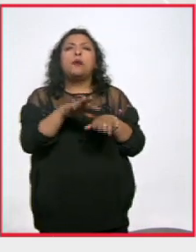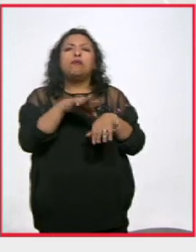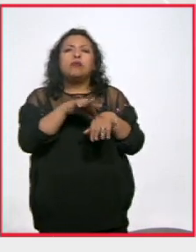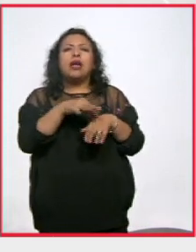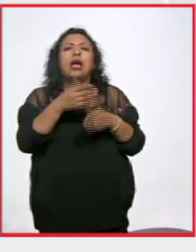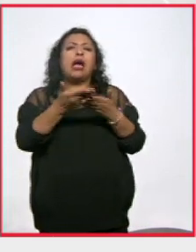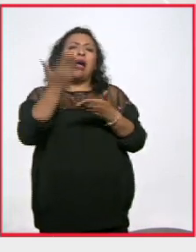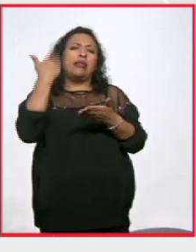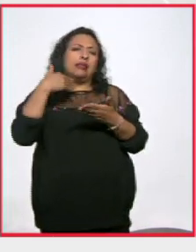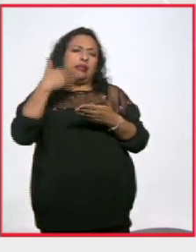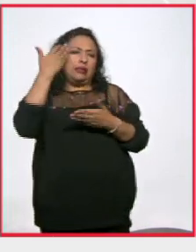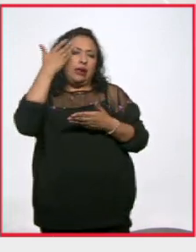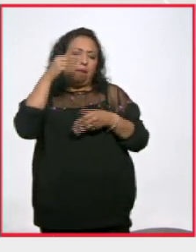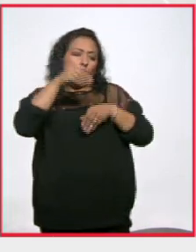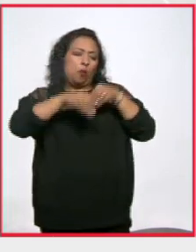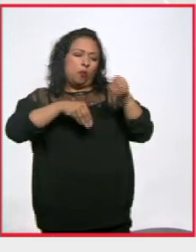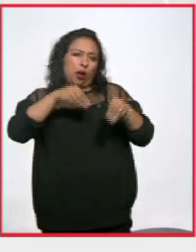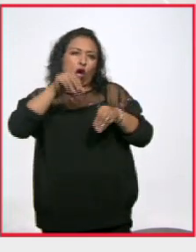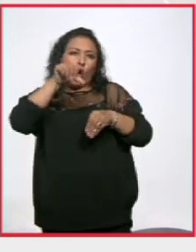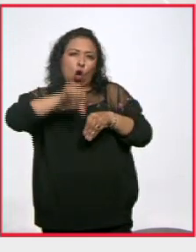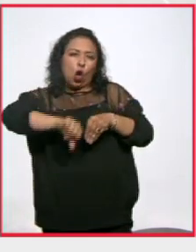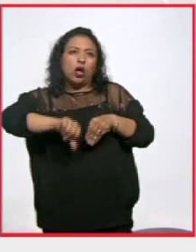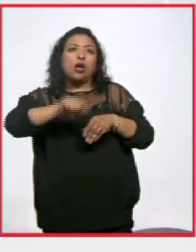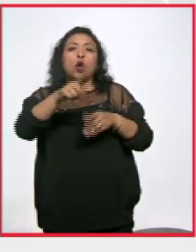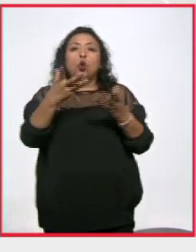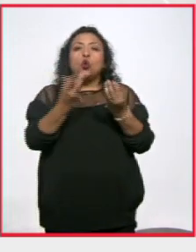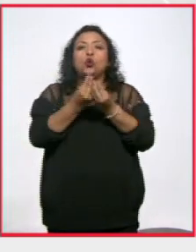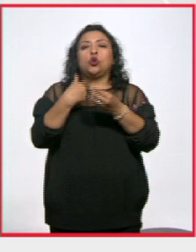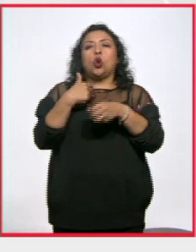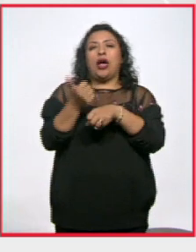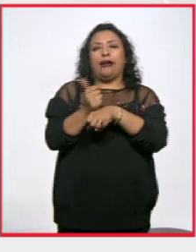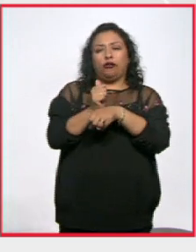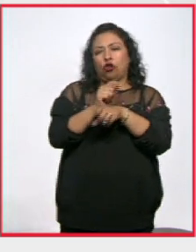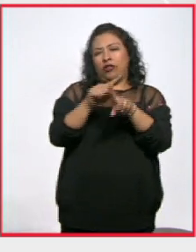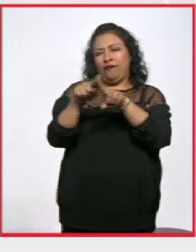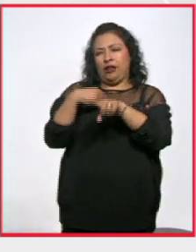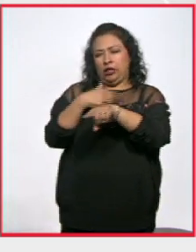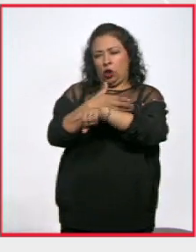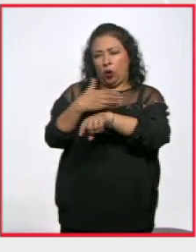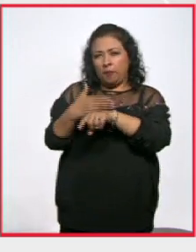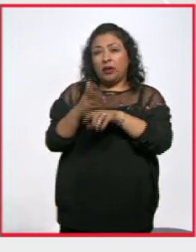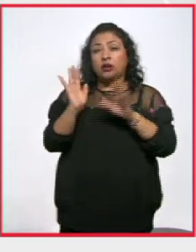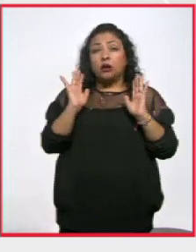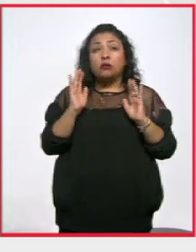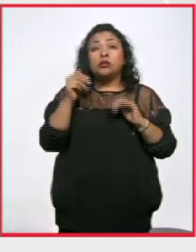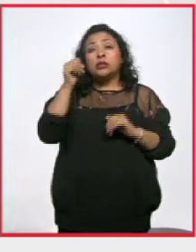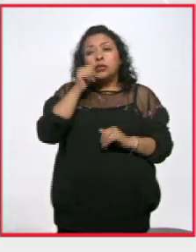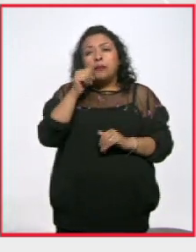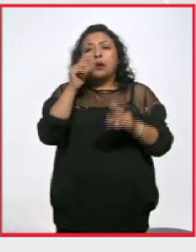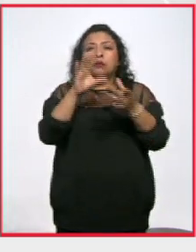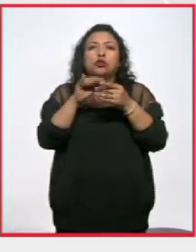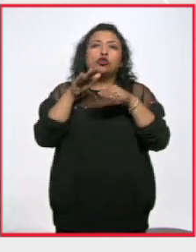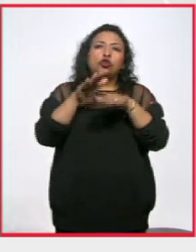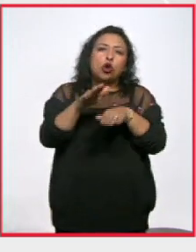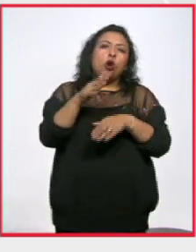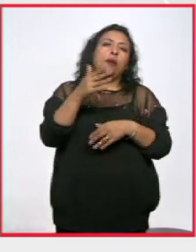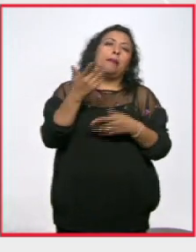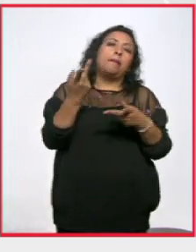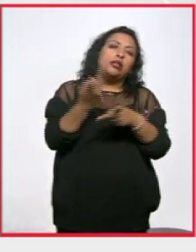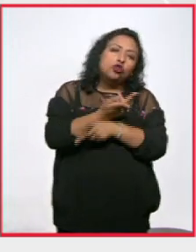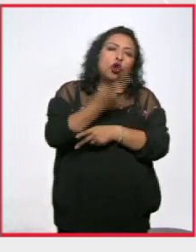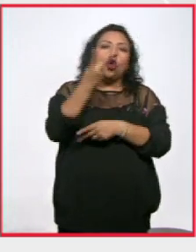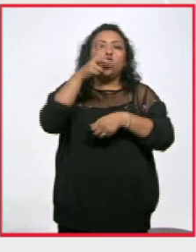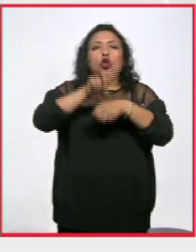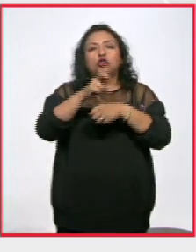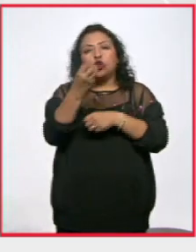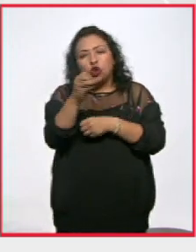esa época junto con tus otros compañeros de actuación es decir de alguna manera todo el tiempo están hablando del movimiento y lo que significa para